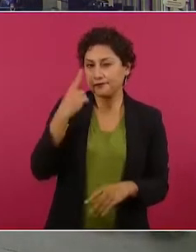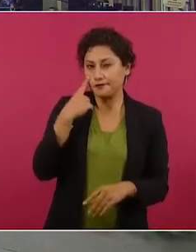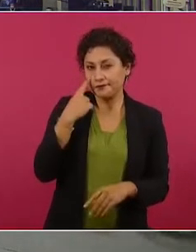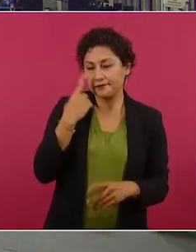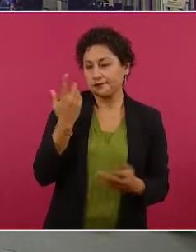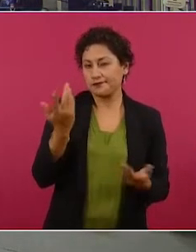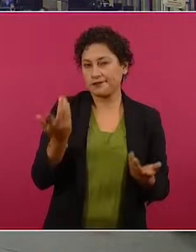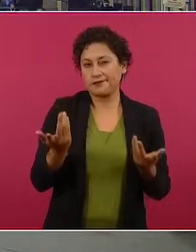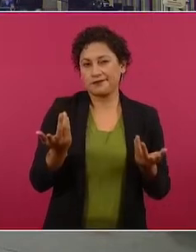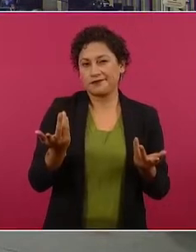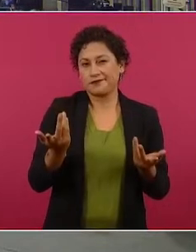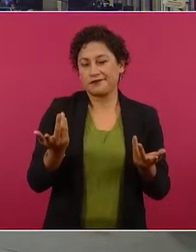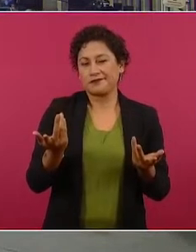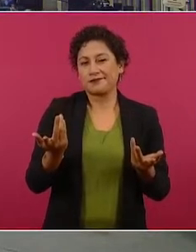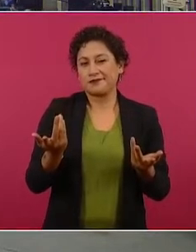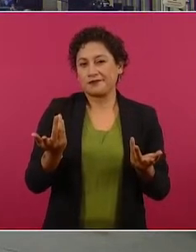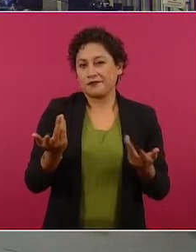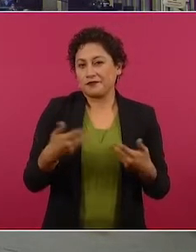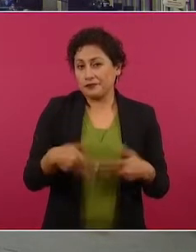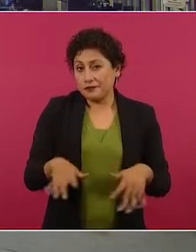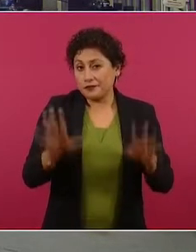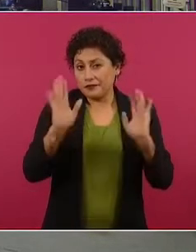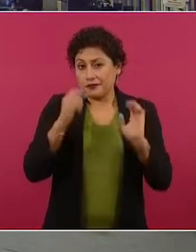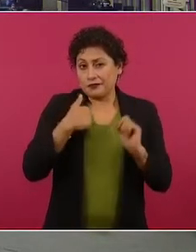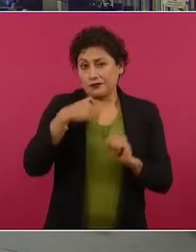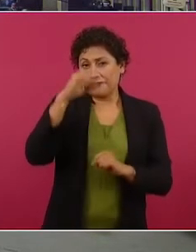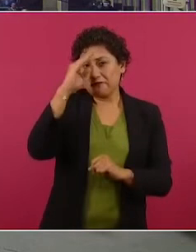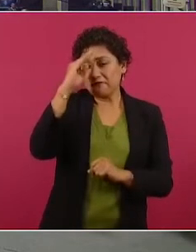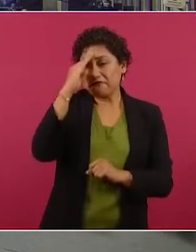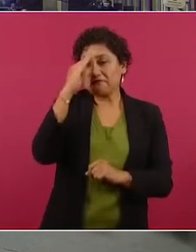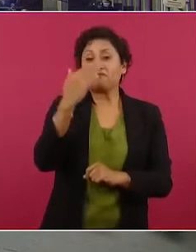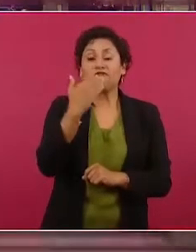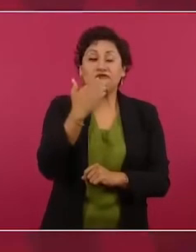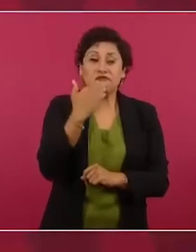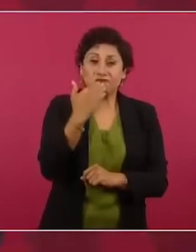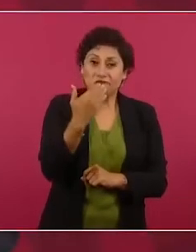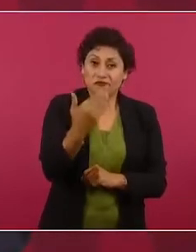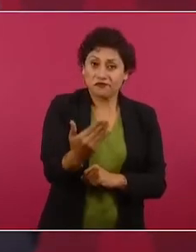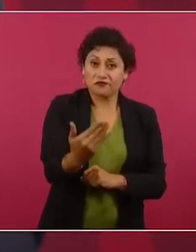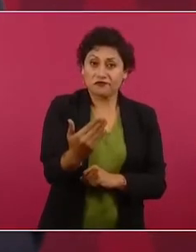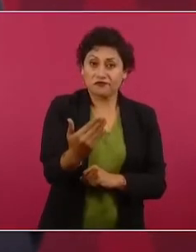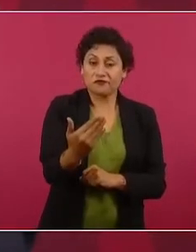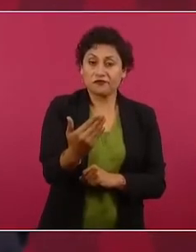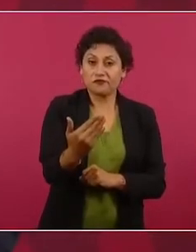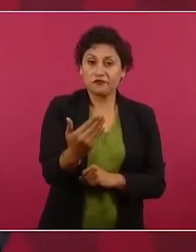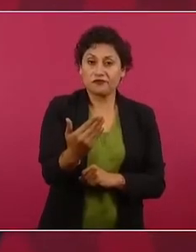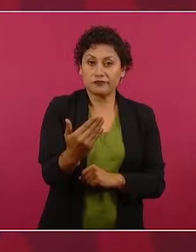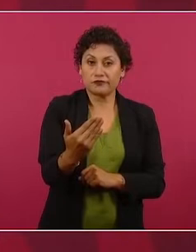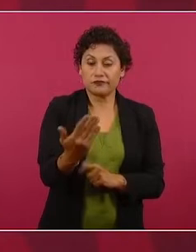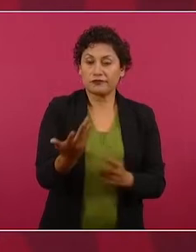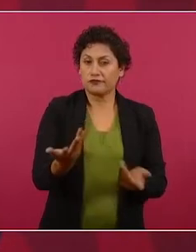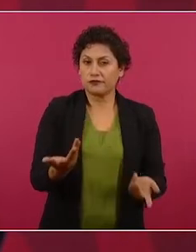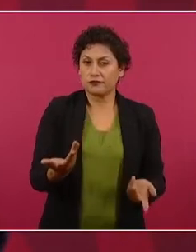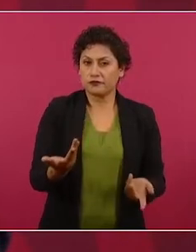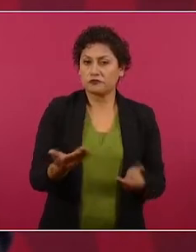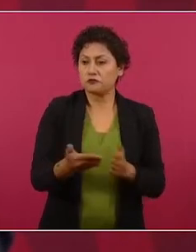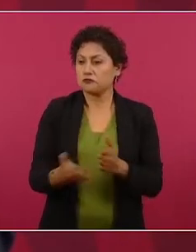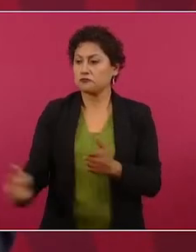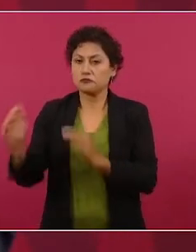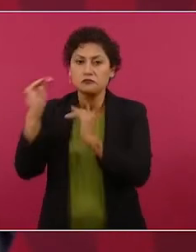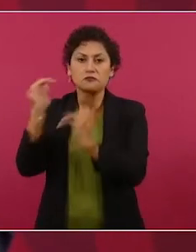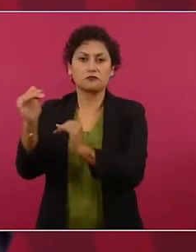estaría bien que se ponga un tiempo.